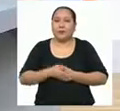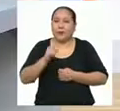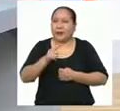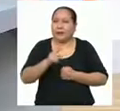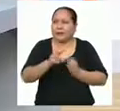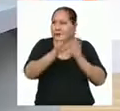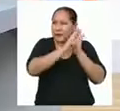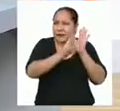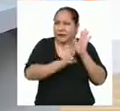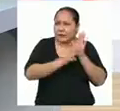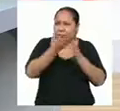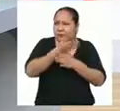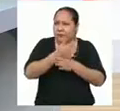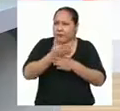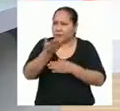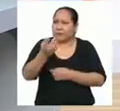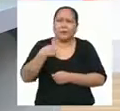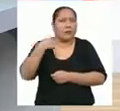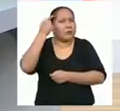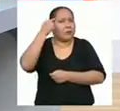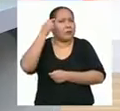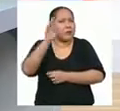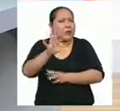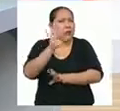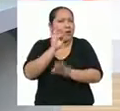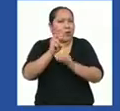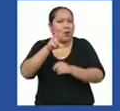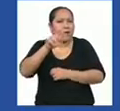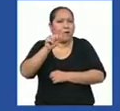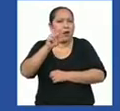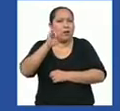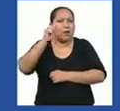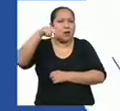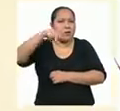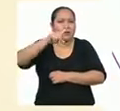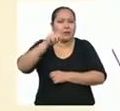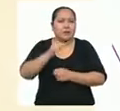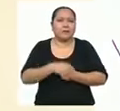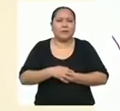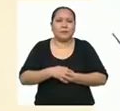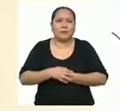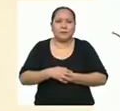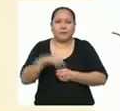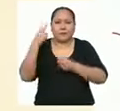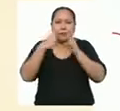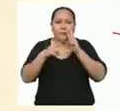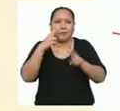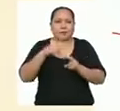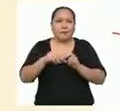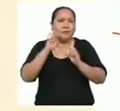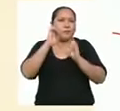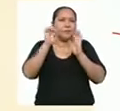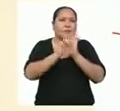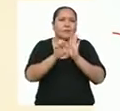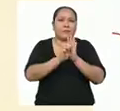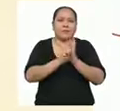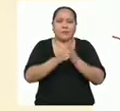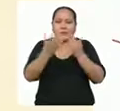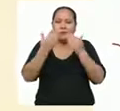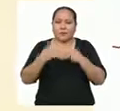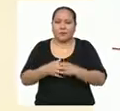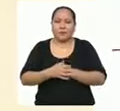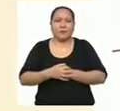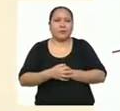las fórmulas que ha compartido, creo que puedo hallar la varianza. Vamos con el ejemplo de más temprano,